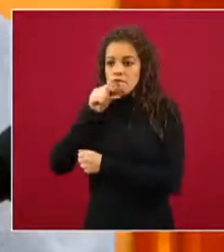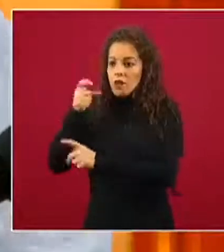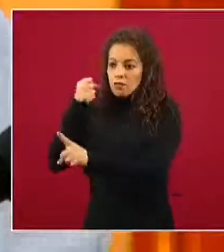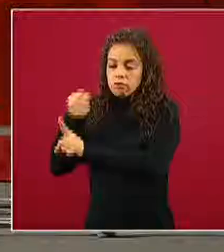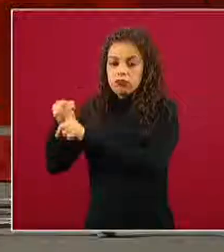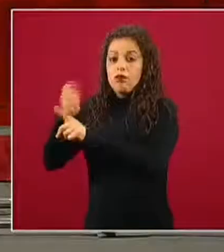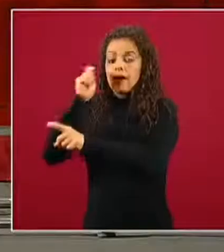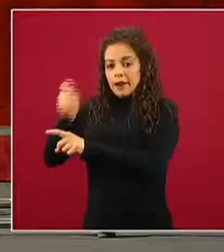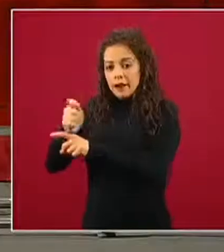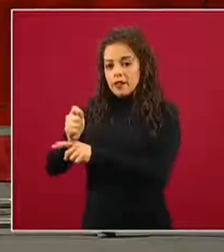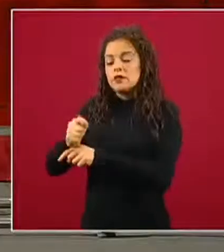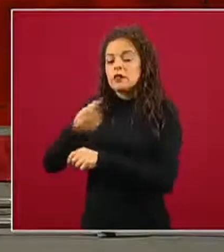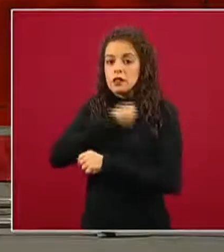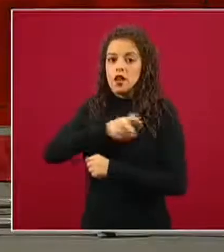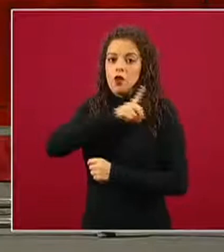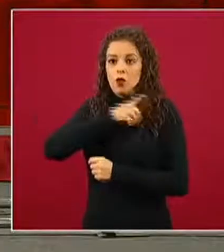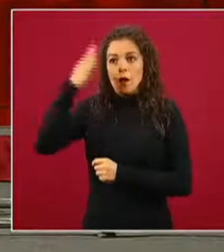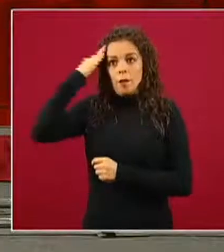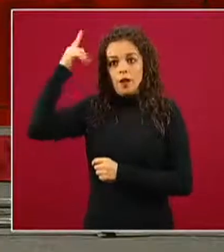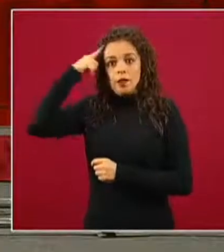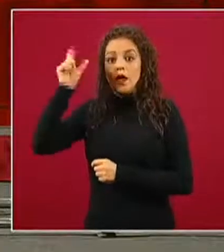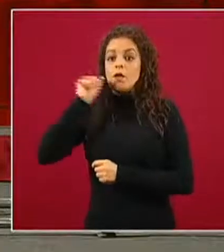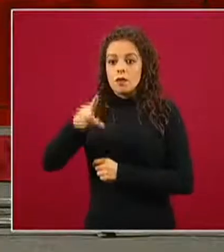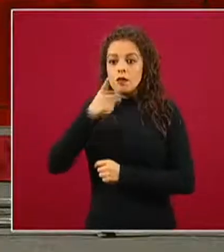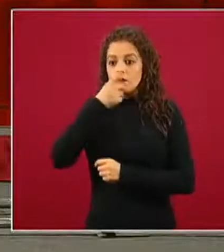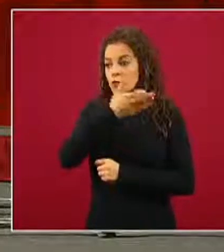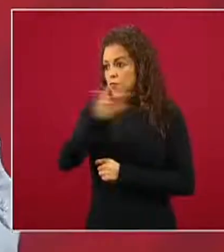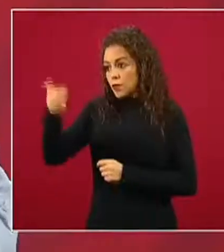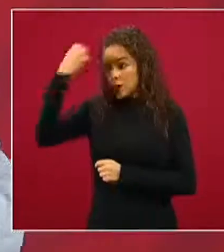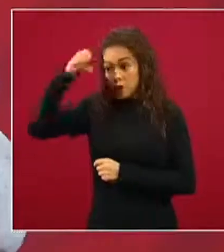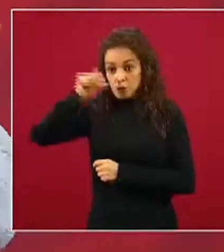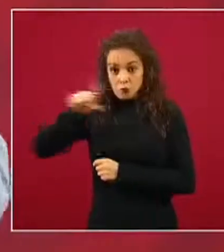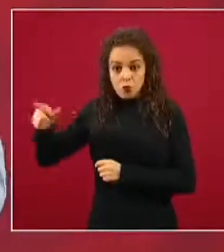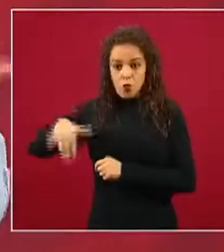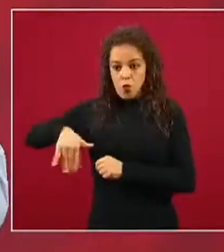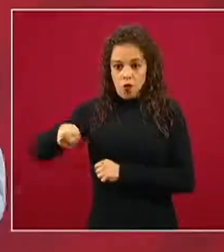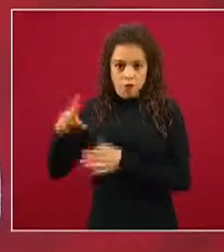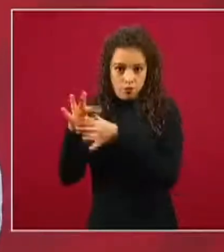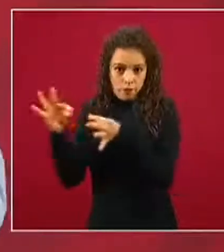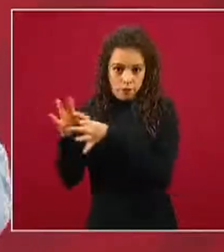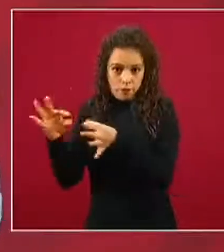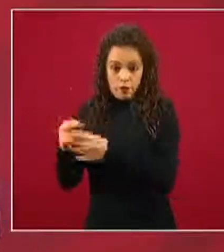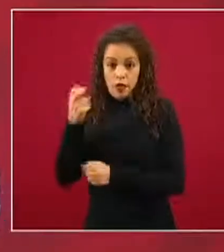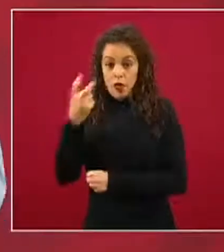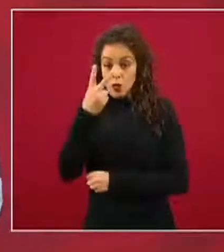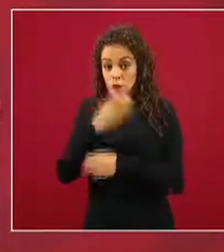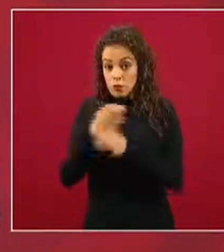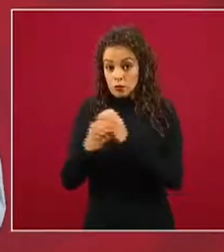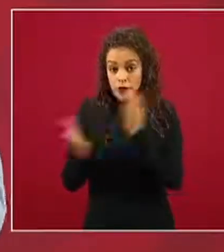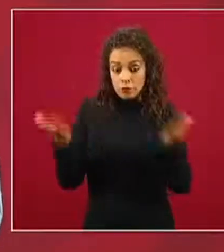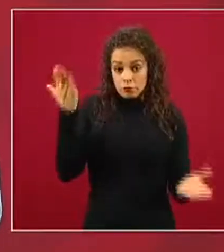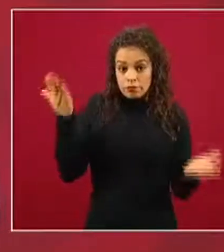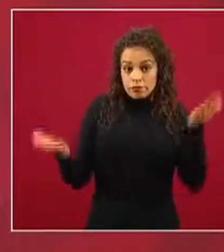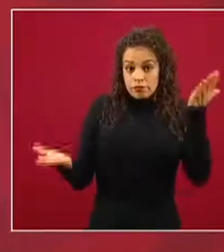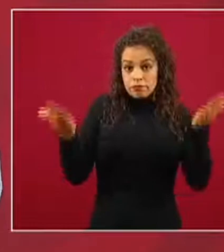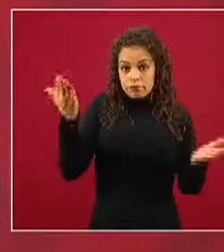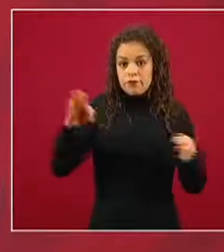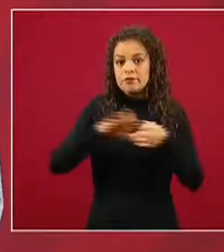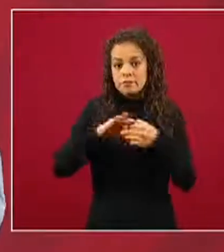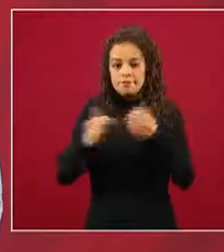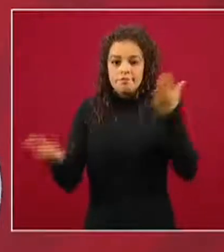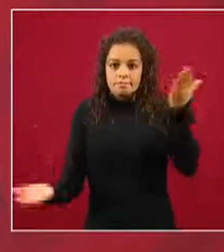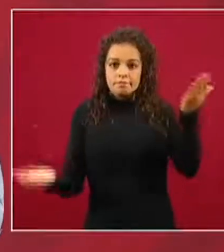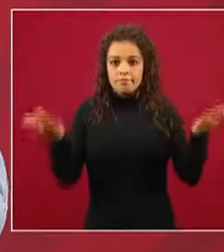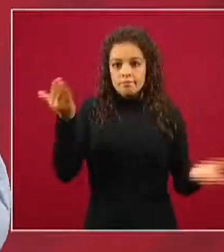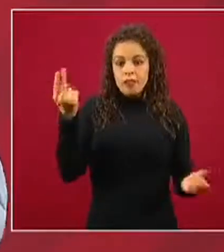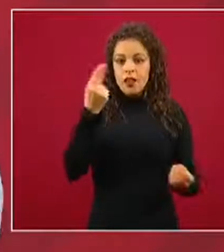salud mental, como ya lo relatan nuestras expertas y expertos. Entonces, estos dos elementos en todo momento están en balance y tenemos que